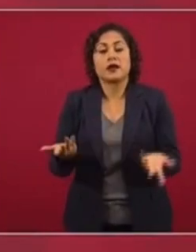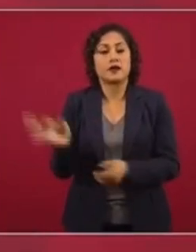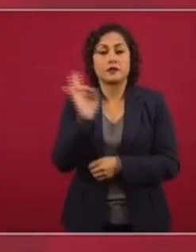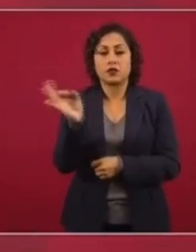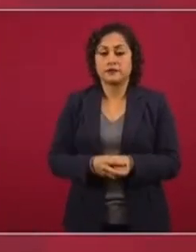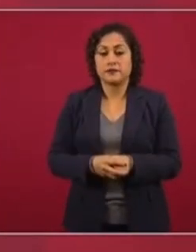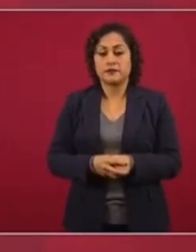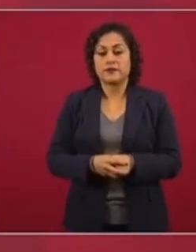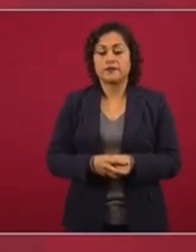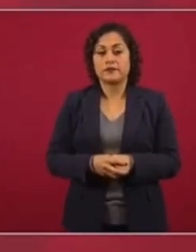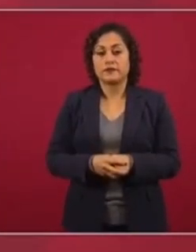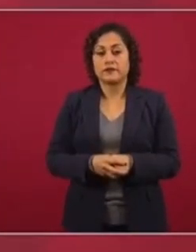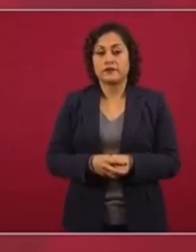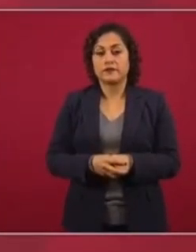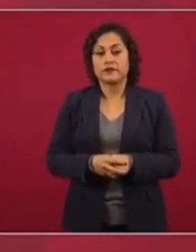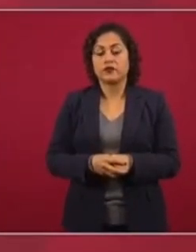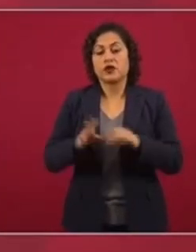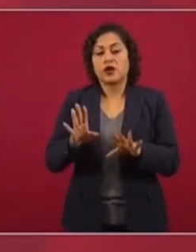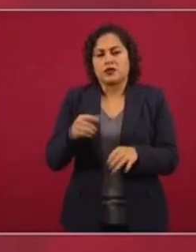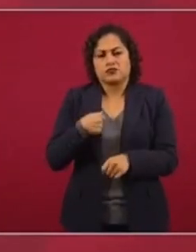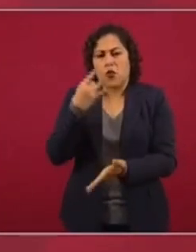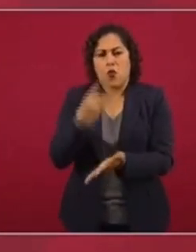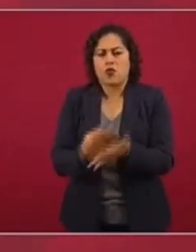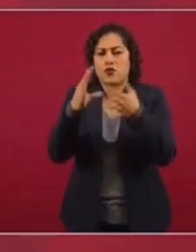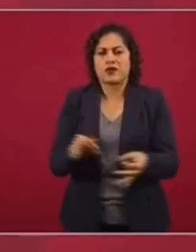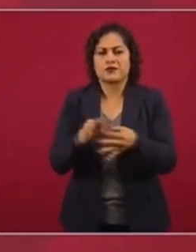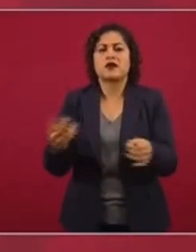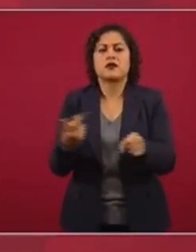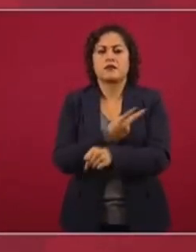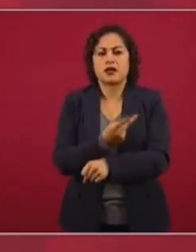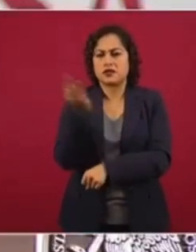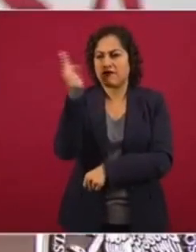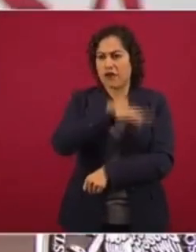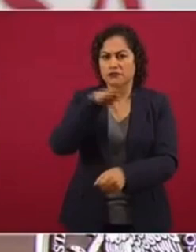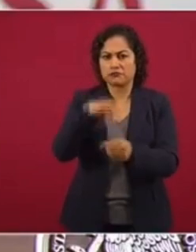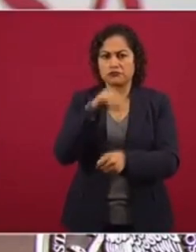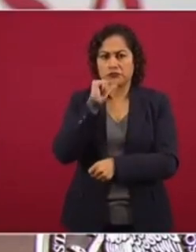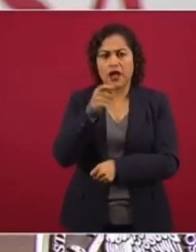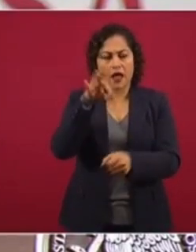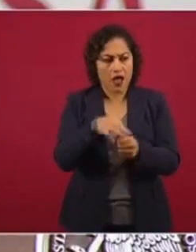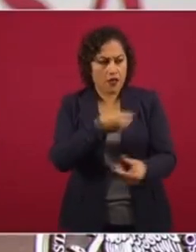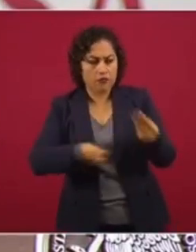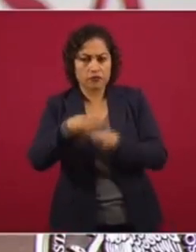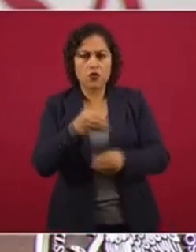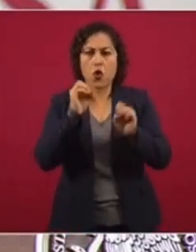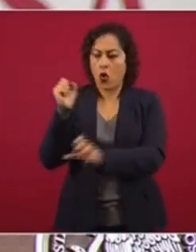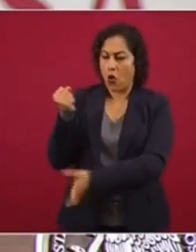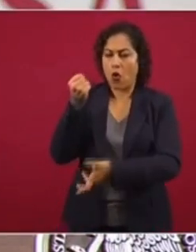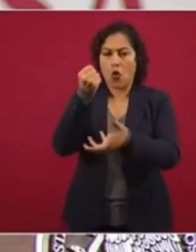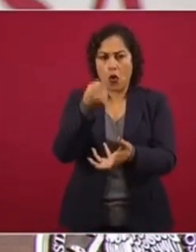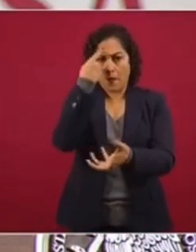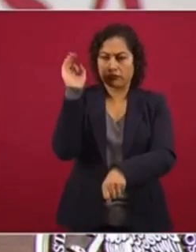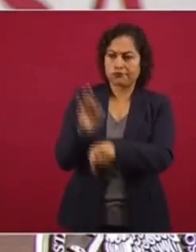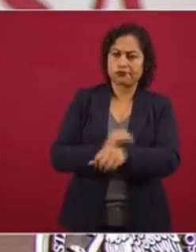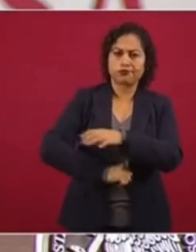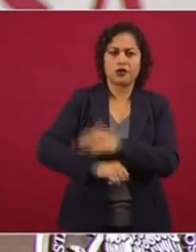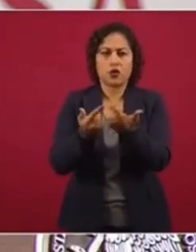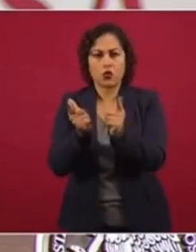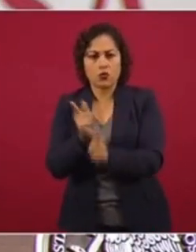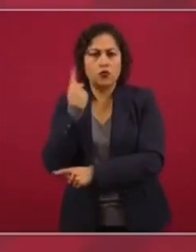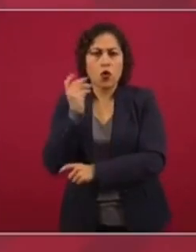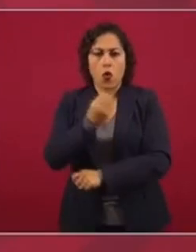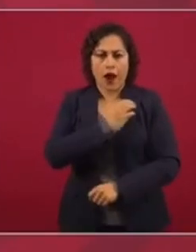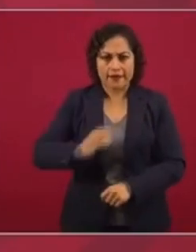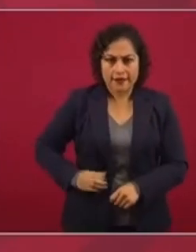práctica lo de siempre, que no debe de haber fraudes electorales, que no debe de haber compra de votos, que no debe de utilizarse el dinero de presupuesto para favorecer a partidos, candidatos.